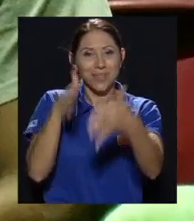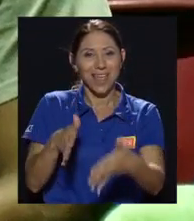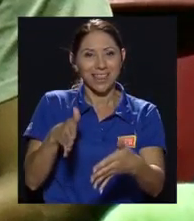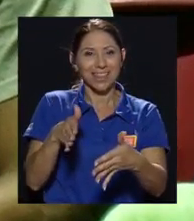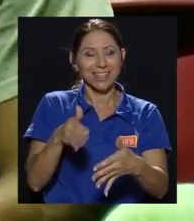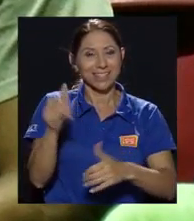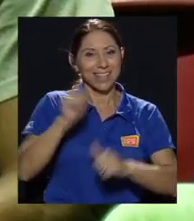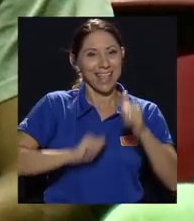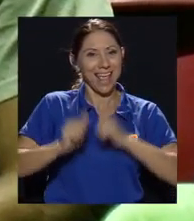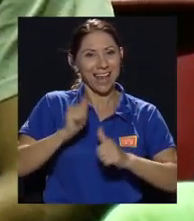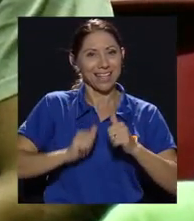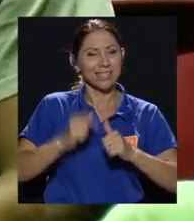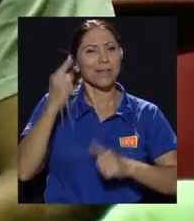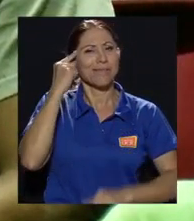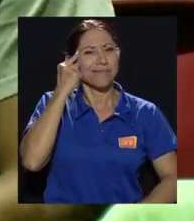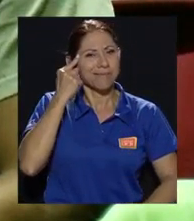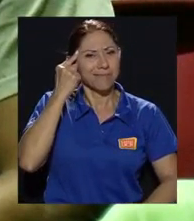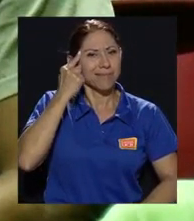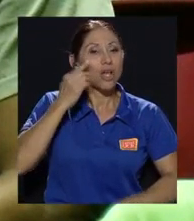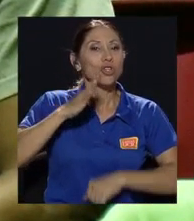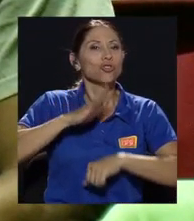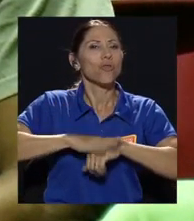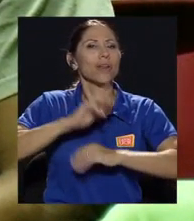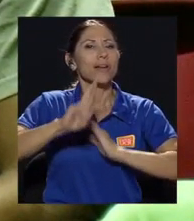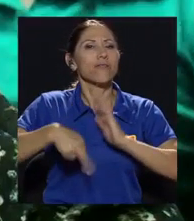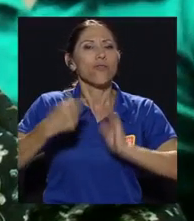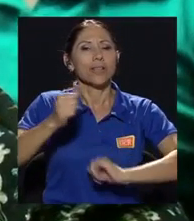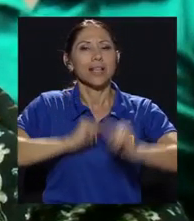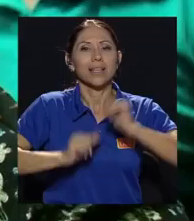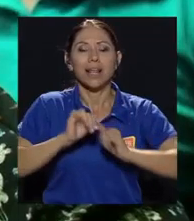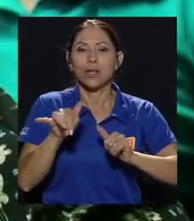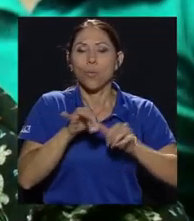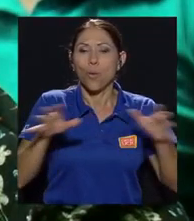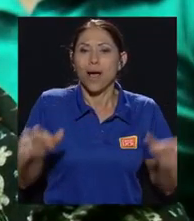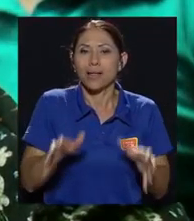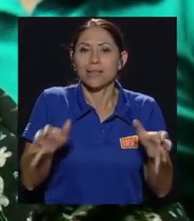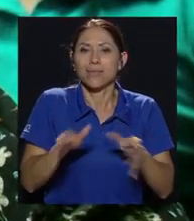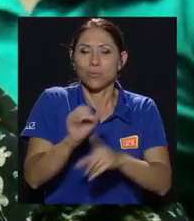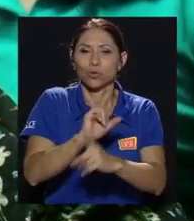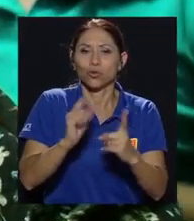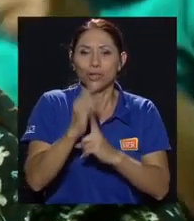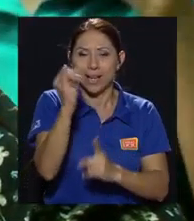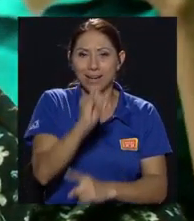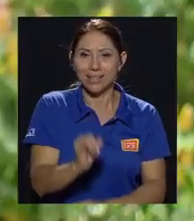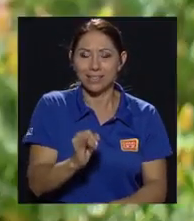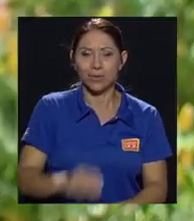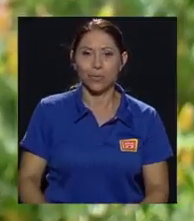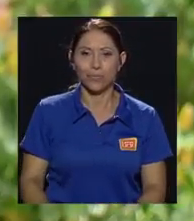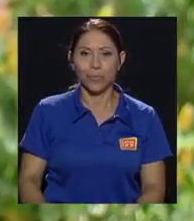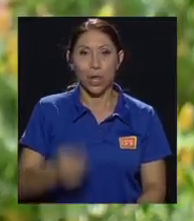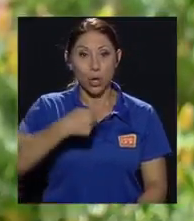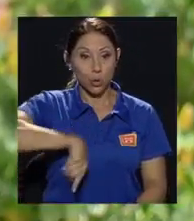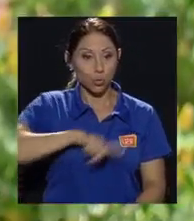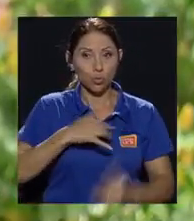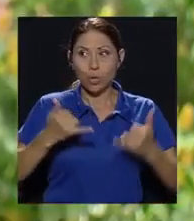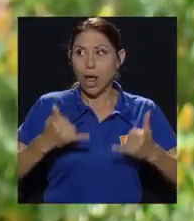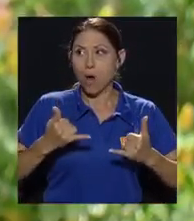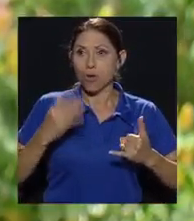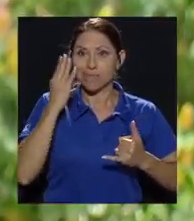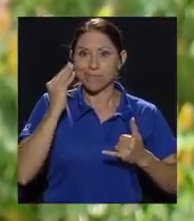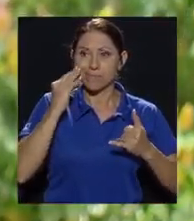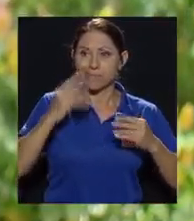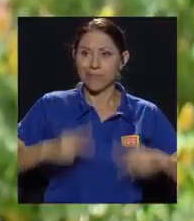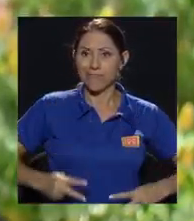a reflexionar sobre el papel del teatro como una forma de activismo social artístico. Estamos viviendo tiempos